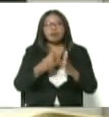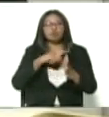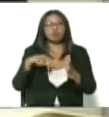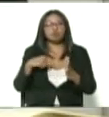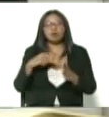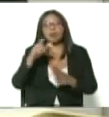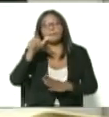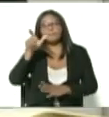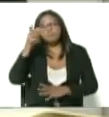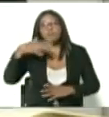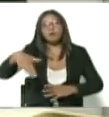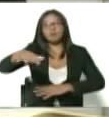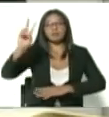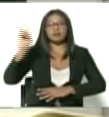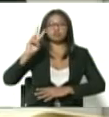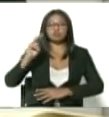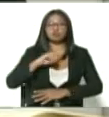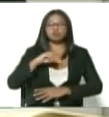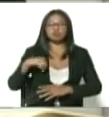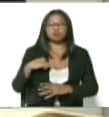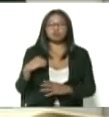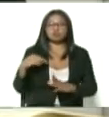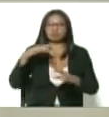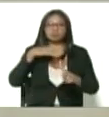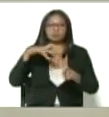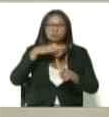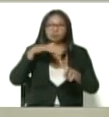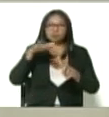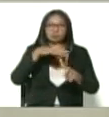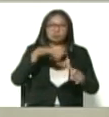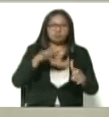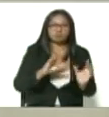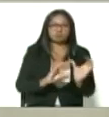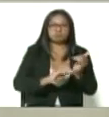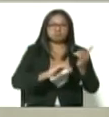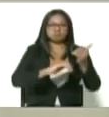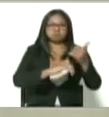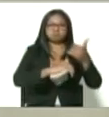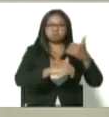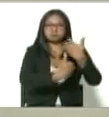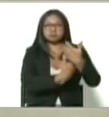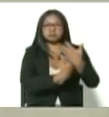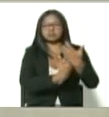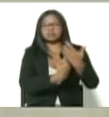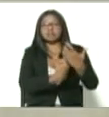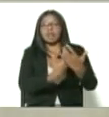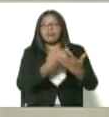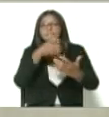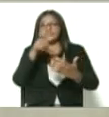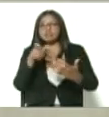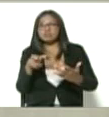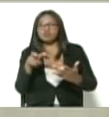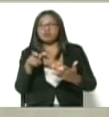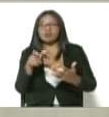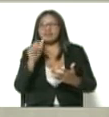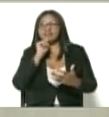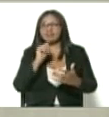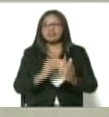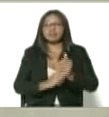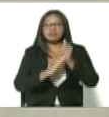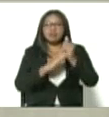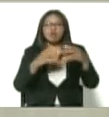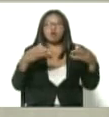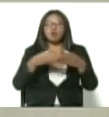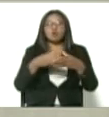Y el pueblo venezolano ha sido chantajeado, extorsionado, por sectores extremistas dirigidos por la banda